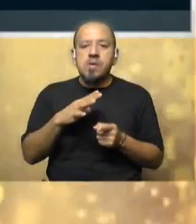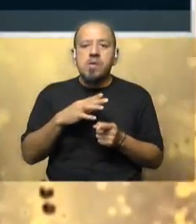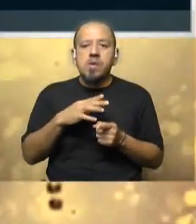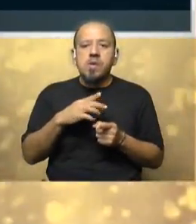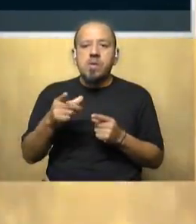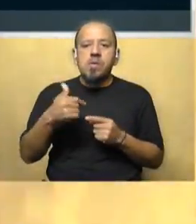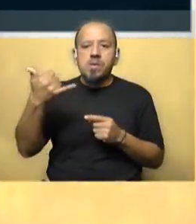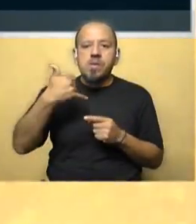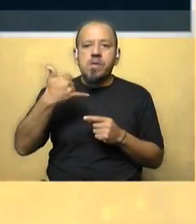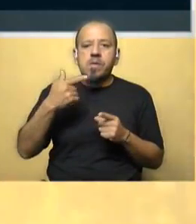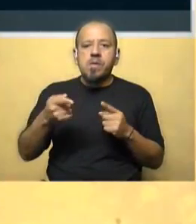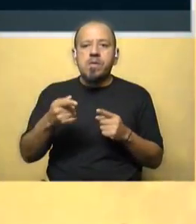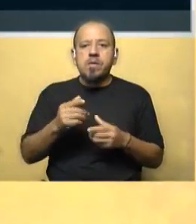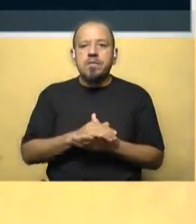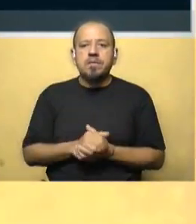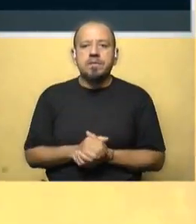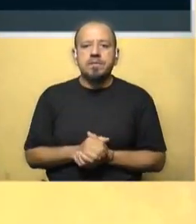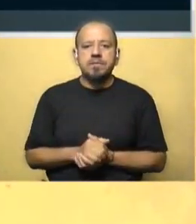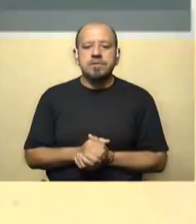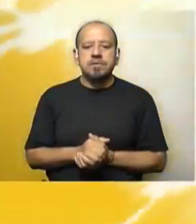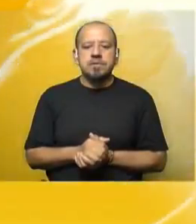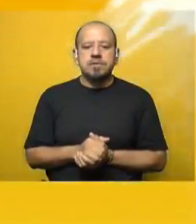que nos va a contar Joaquín en la segunda parte del informe.